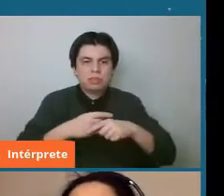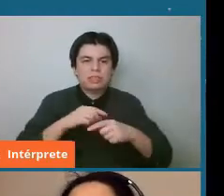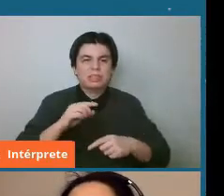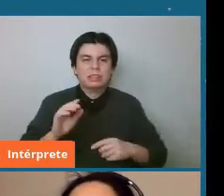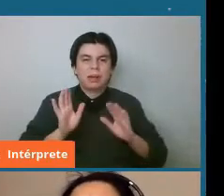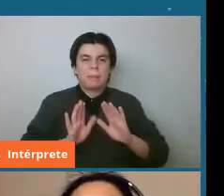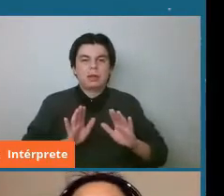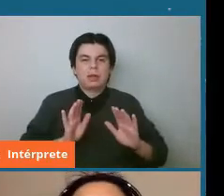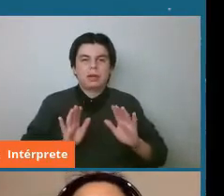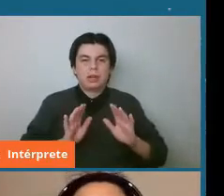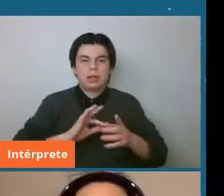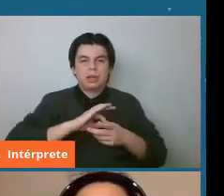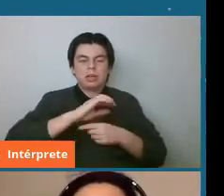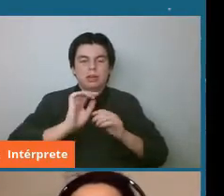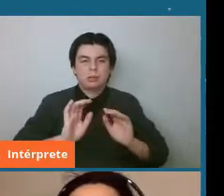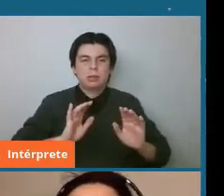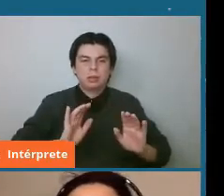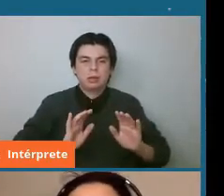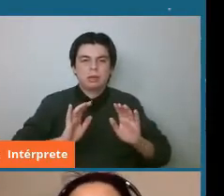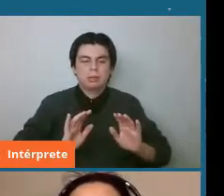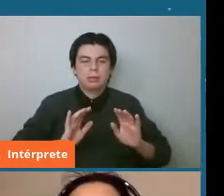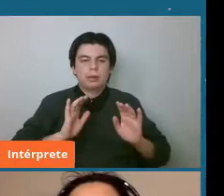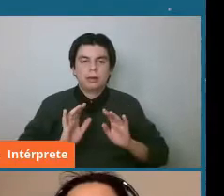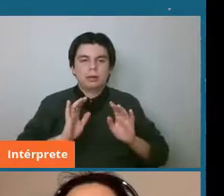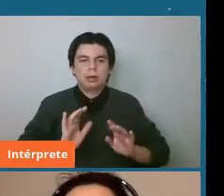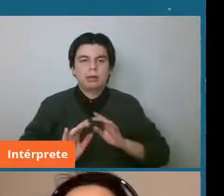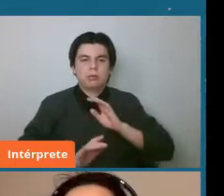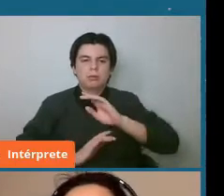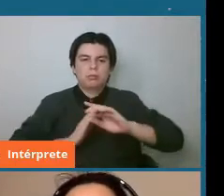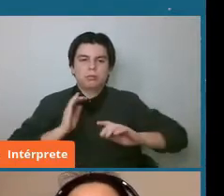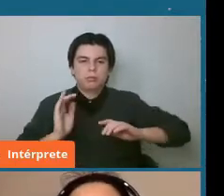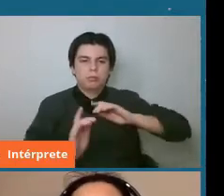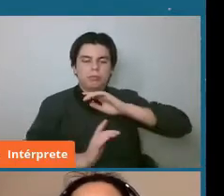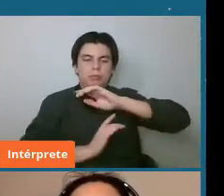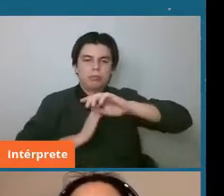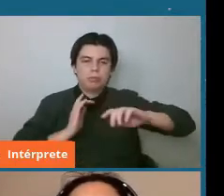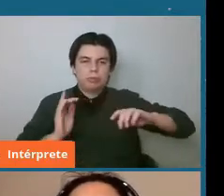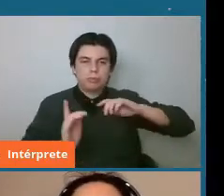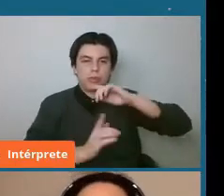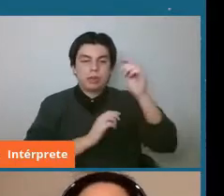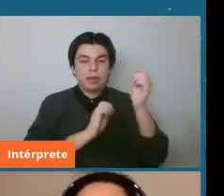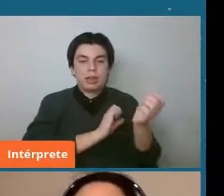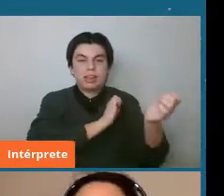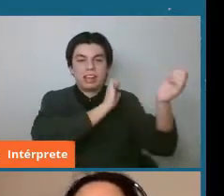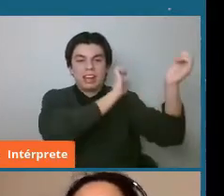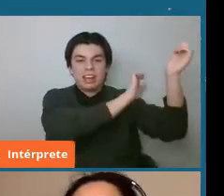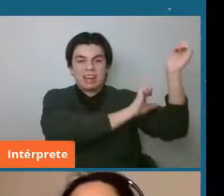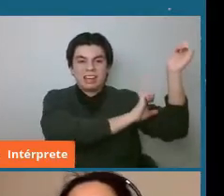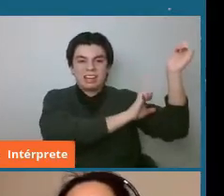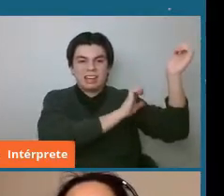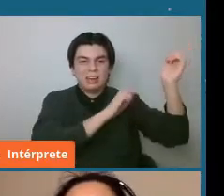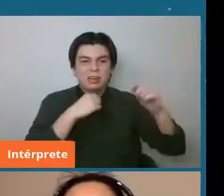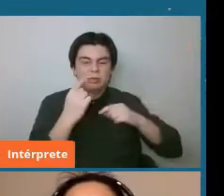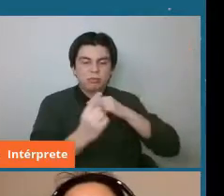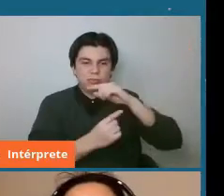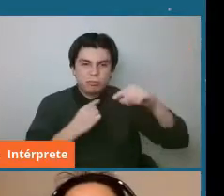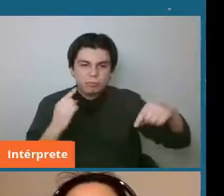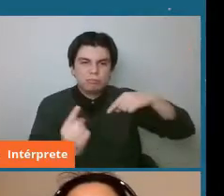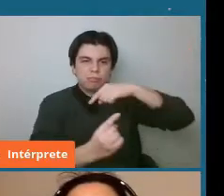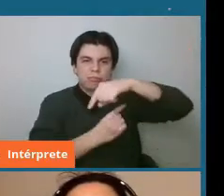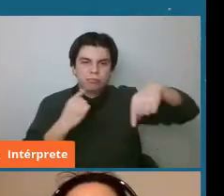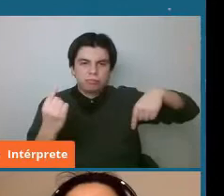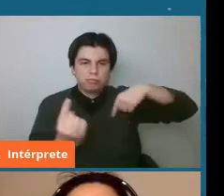generar entonces un disco protoplanetario donde en este disco van a empezar interacciones entre las partículas